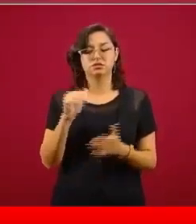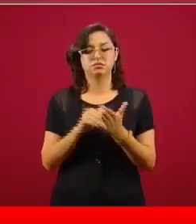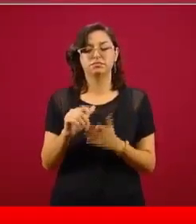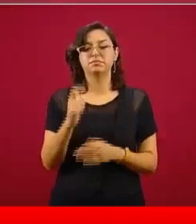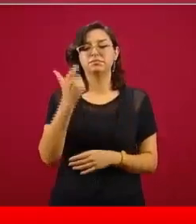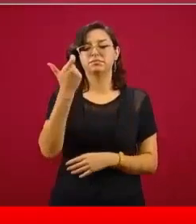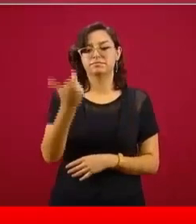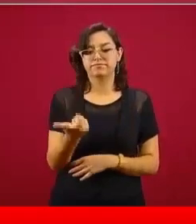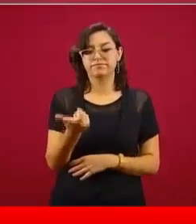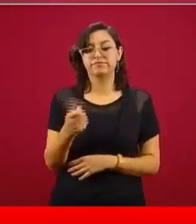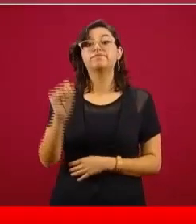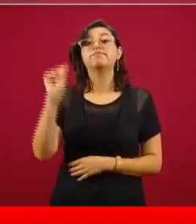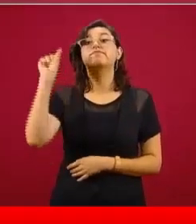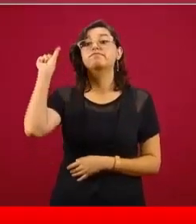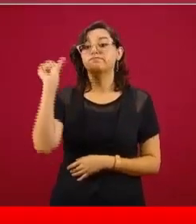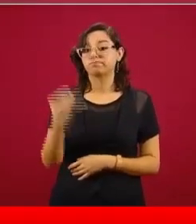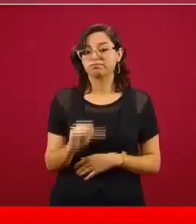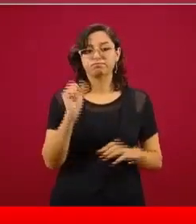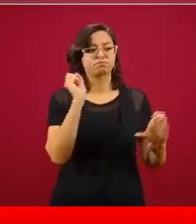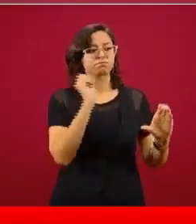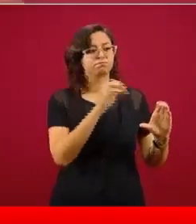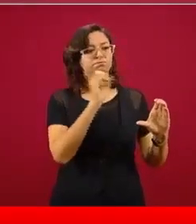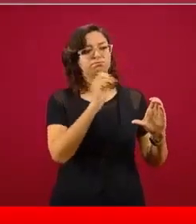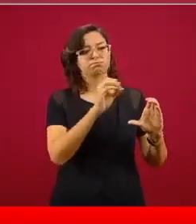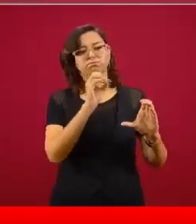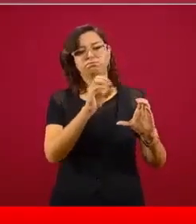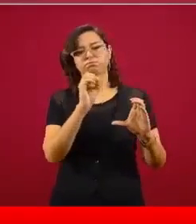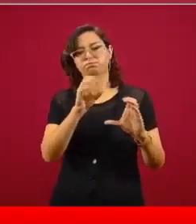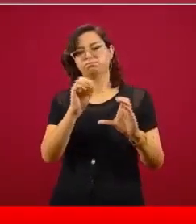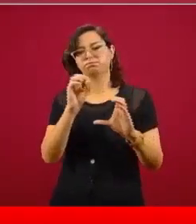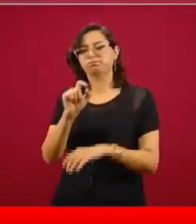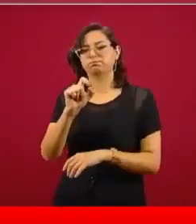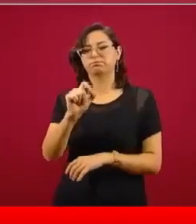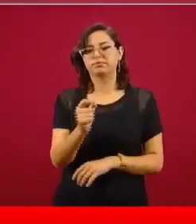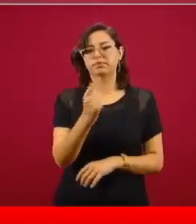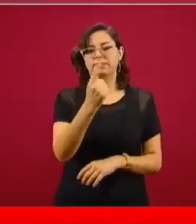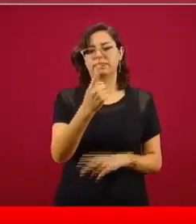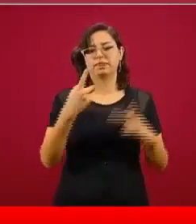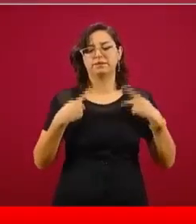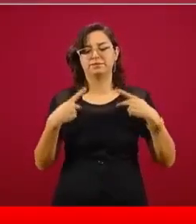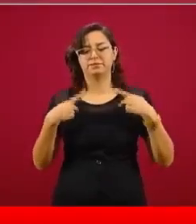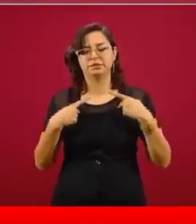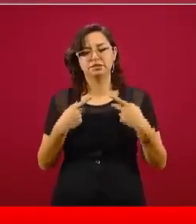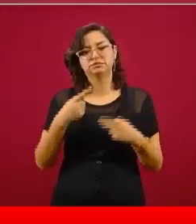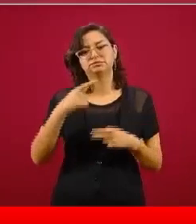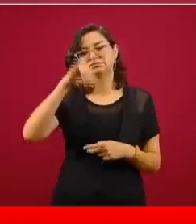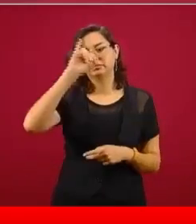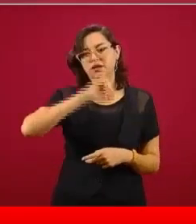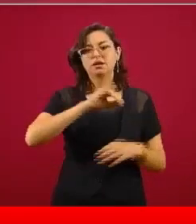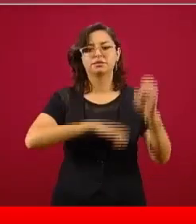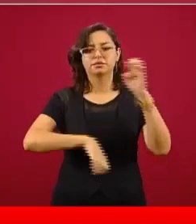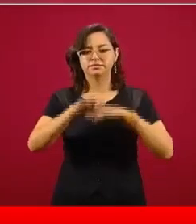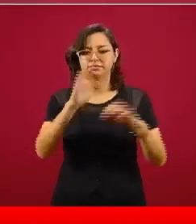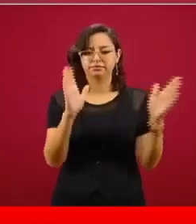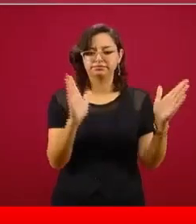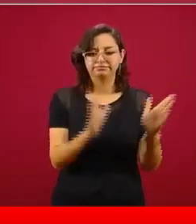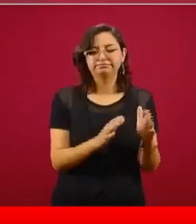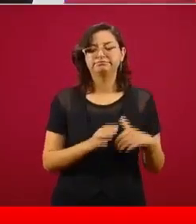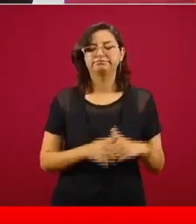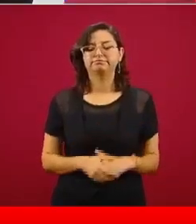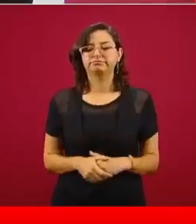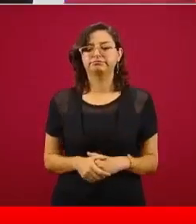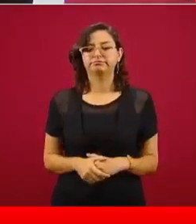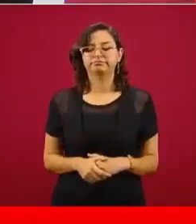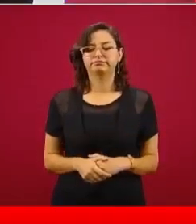Eso es lo que hoy se está dispersando a estas 21 mil pequeños y solidarios empresarios,